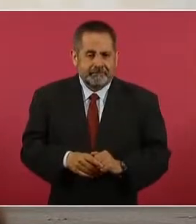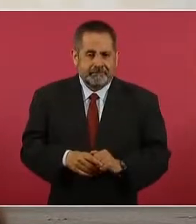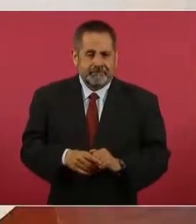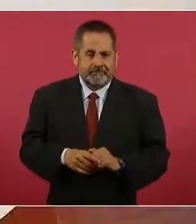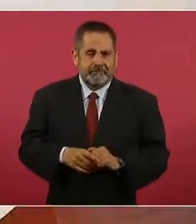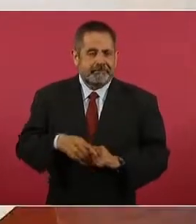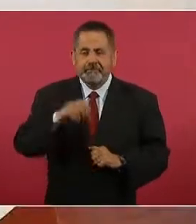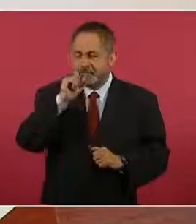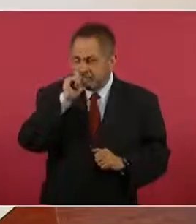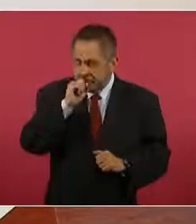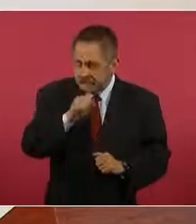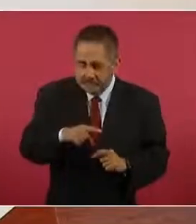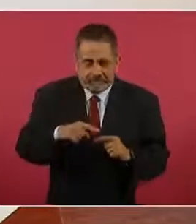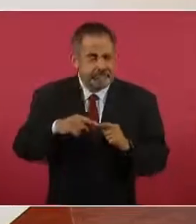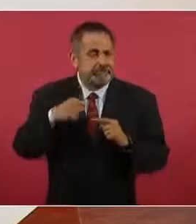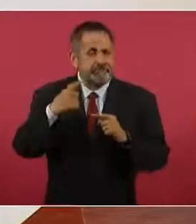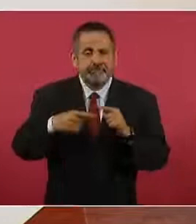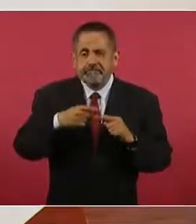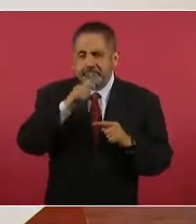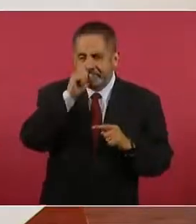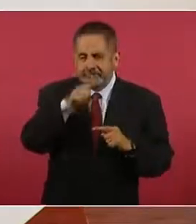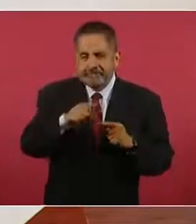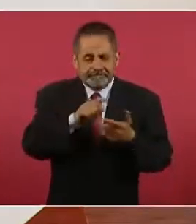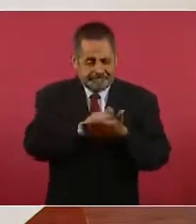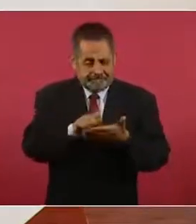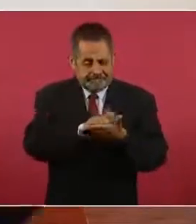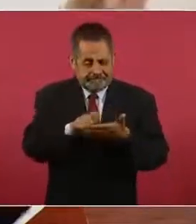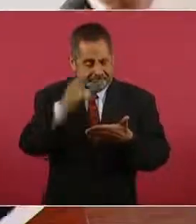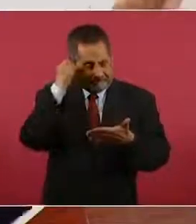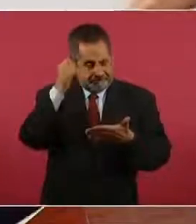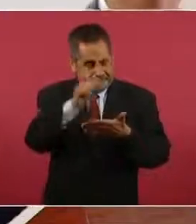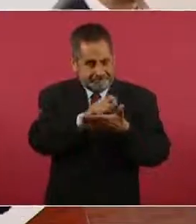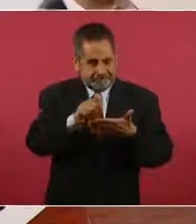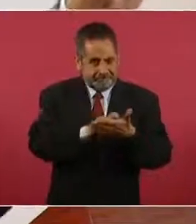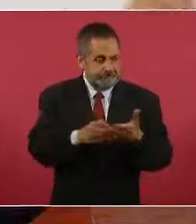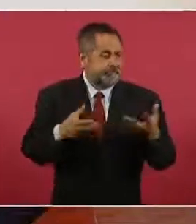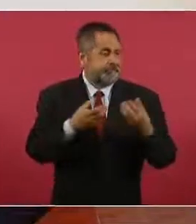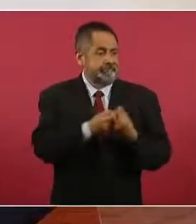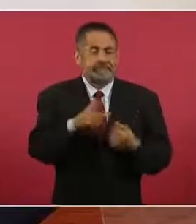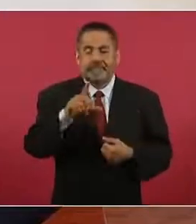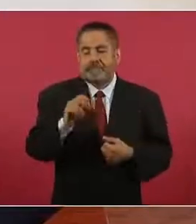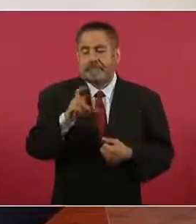el mismo guión, y Loret, ahí está.